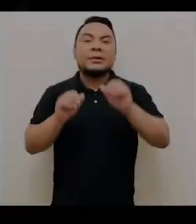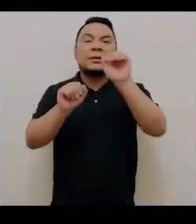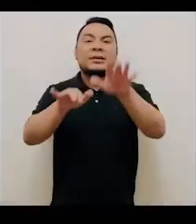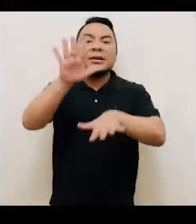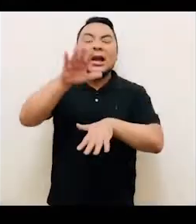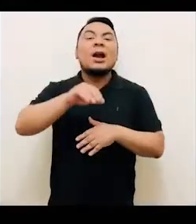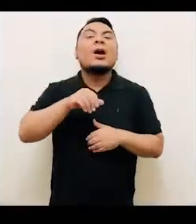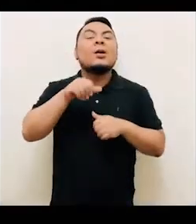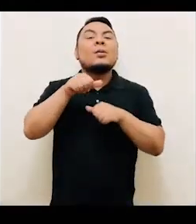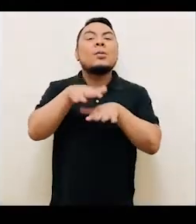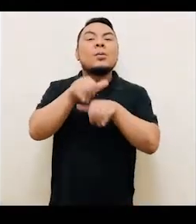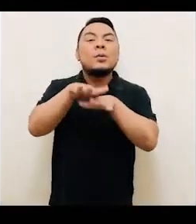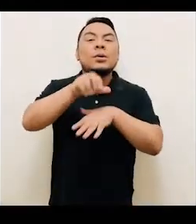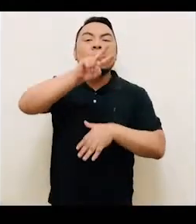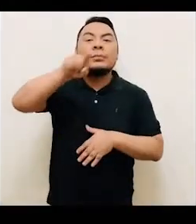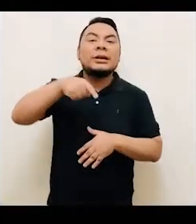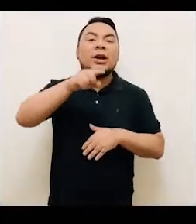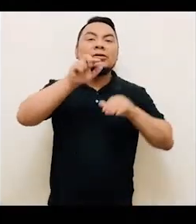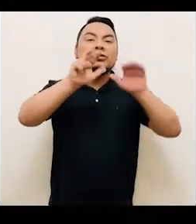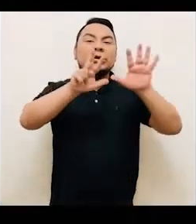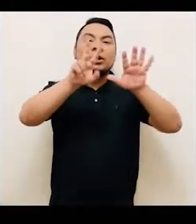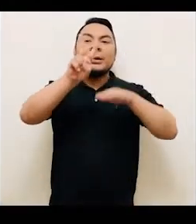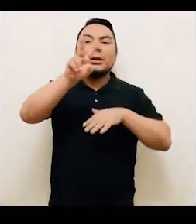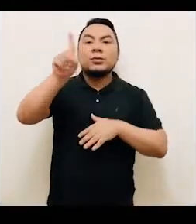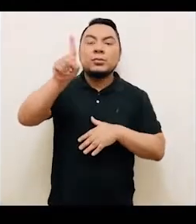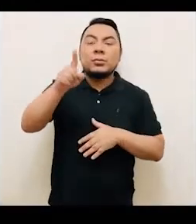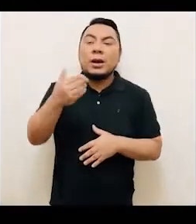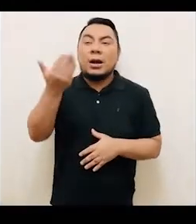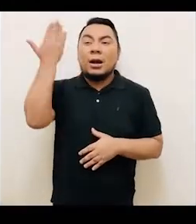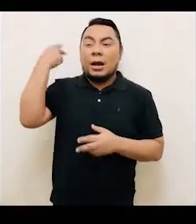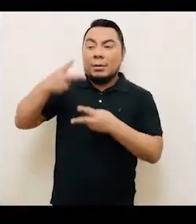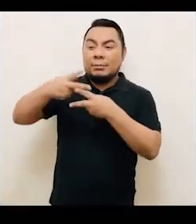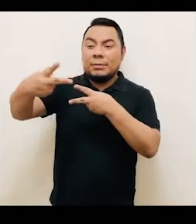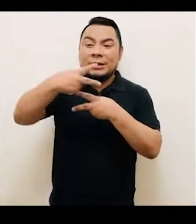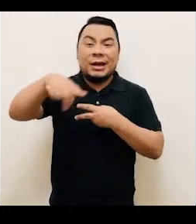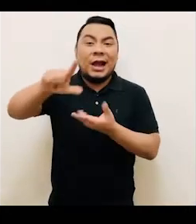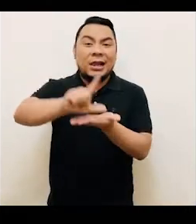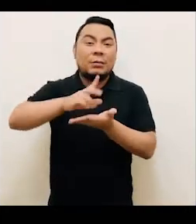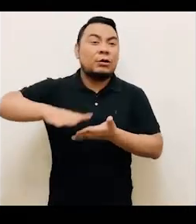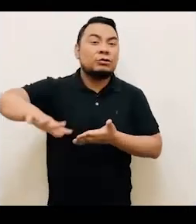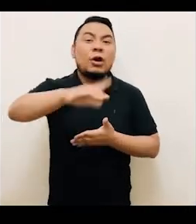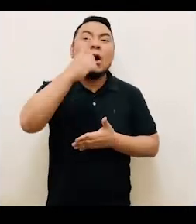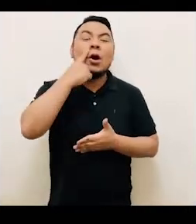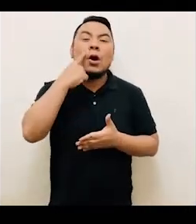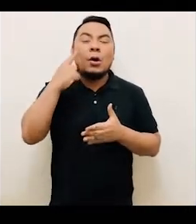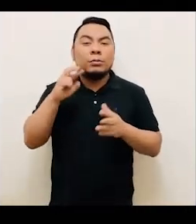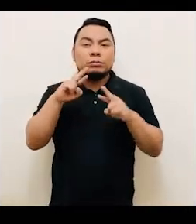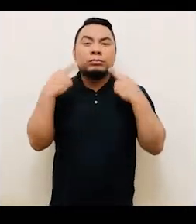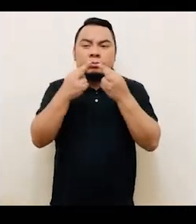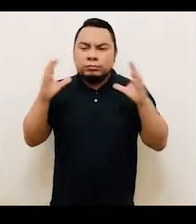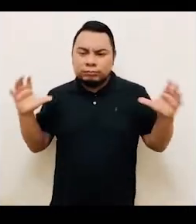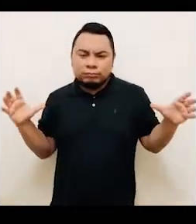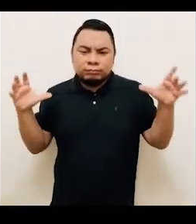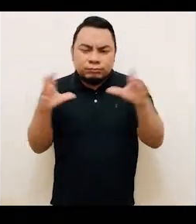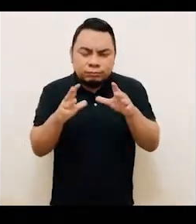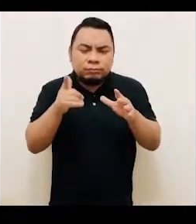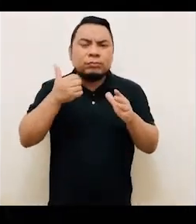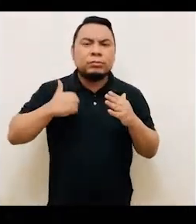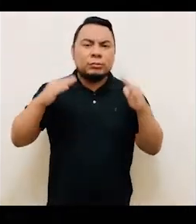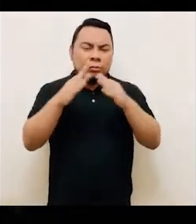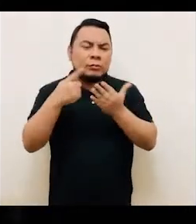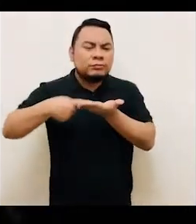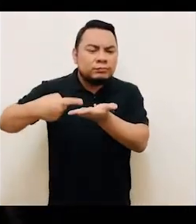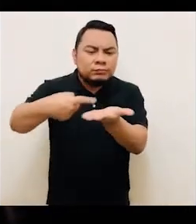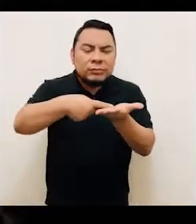El 15 de julio de 1821, los vecinos notables de Lima, todos varones, nos reunimos en